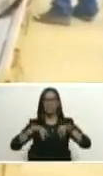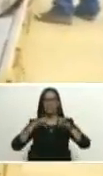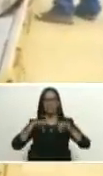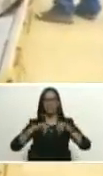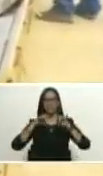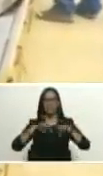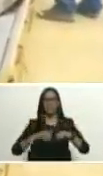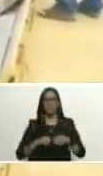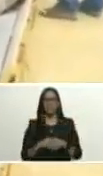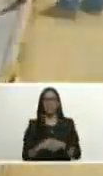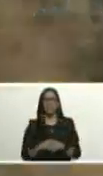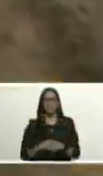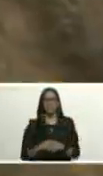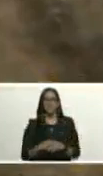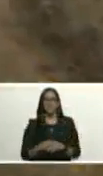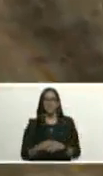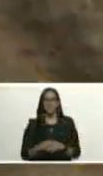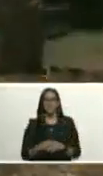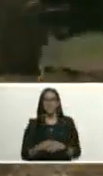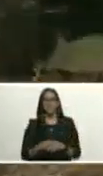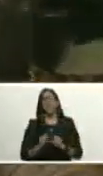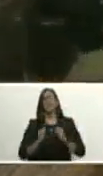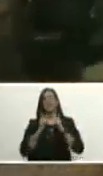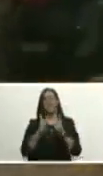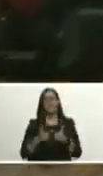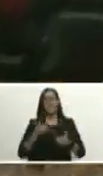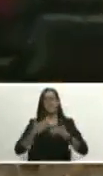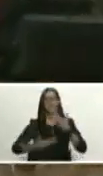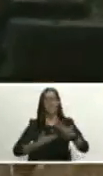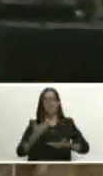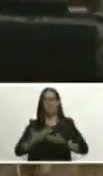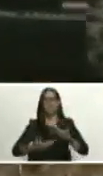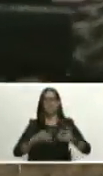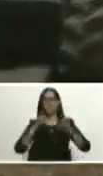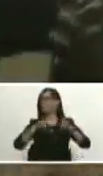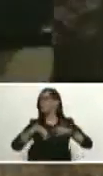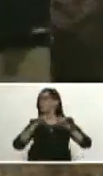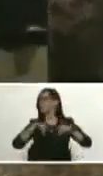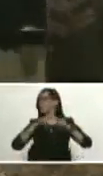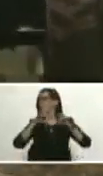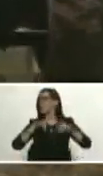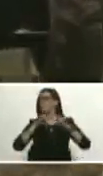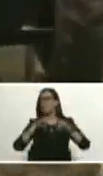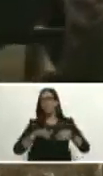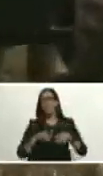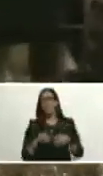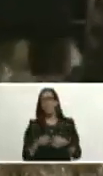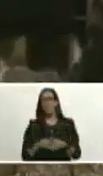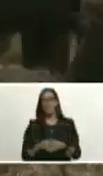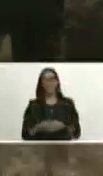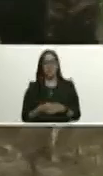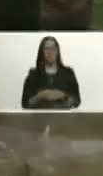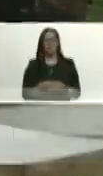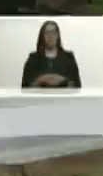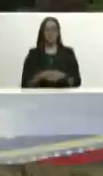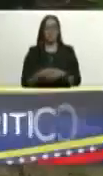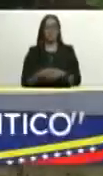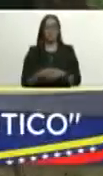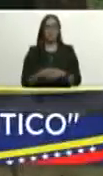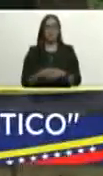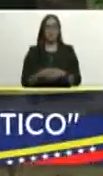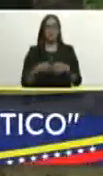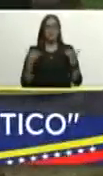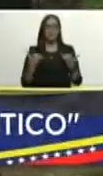estamos ya, iniciamos el proceso de siembra en el 22 de mayo y ya